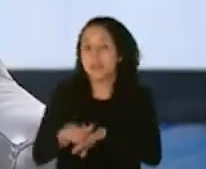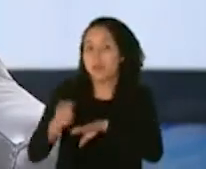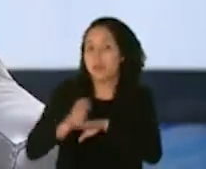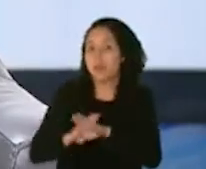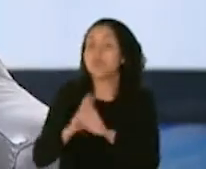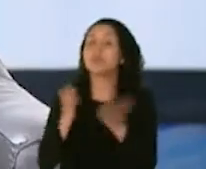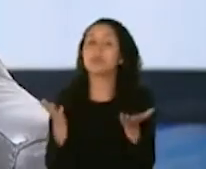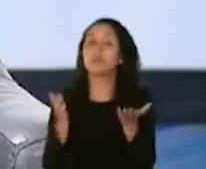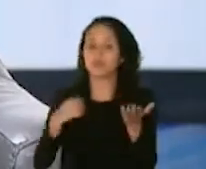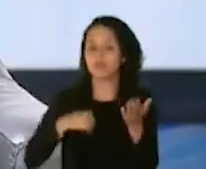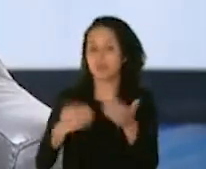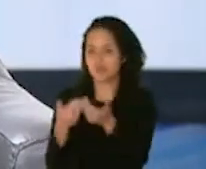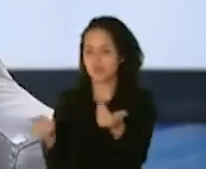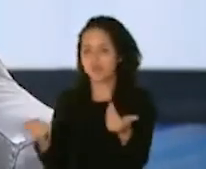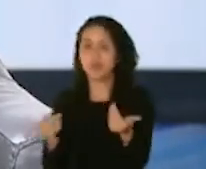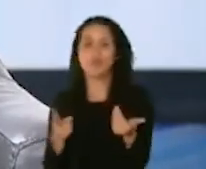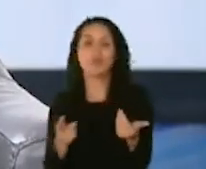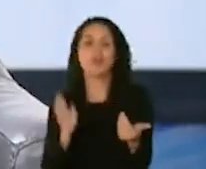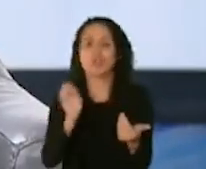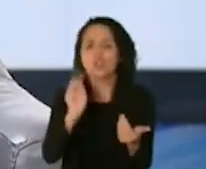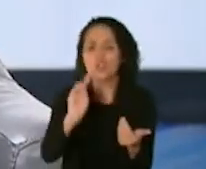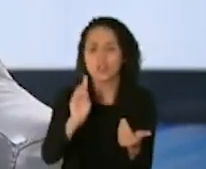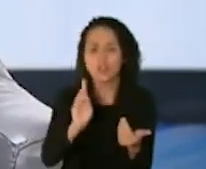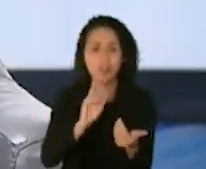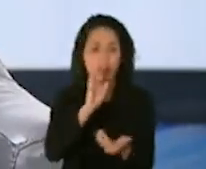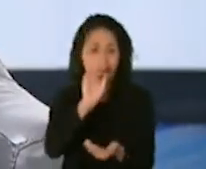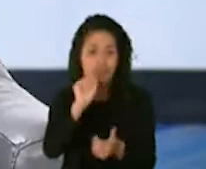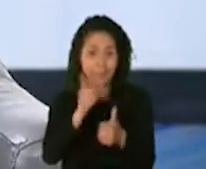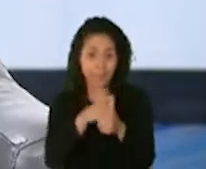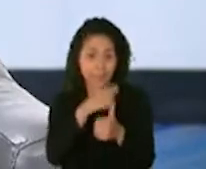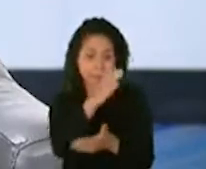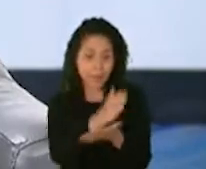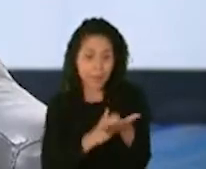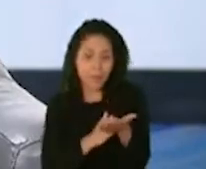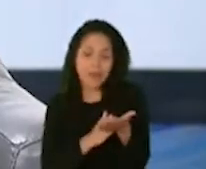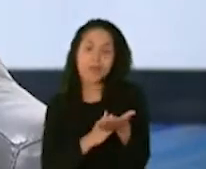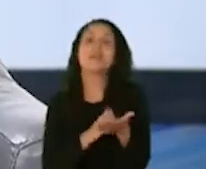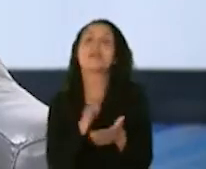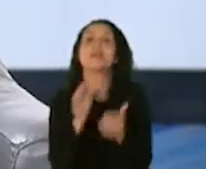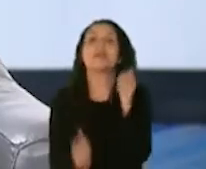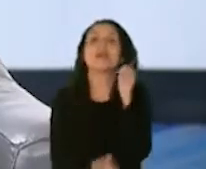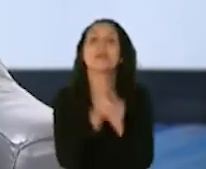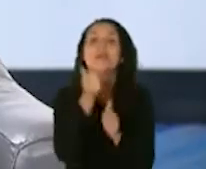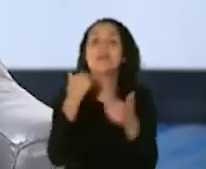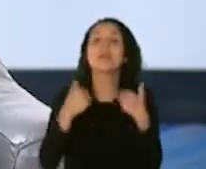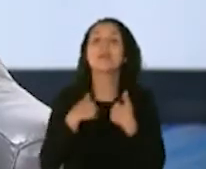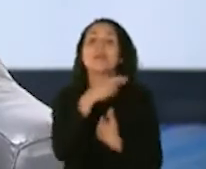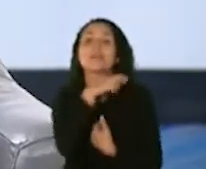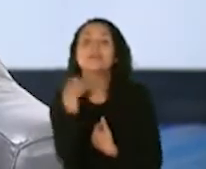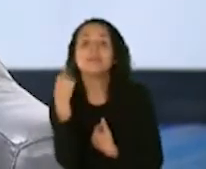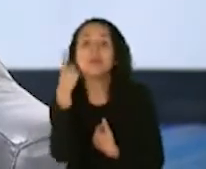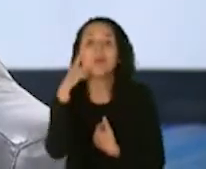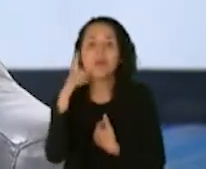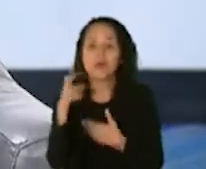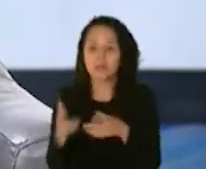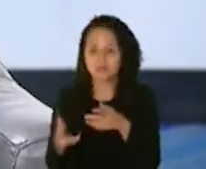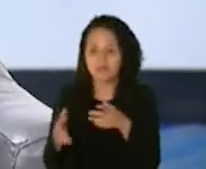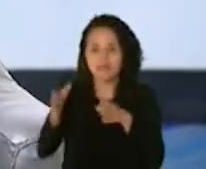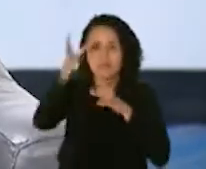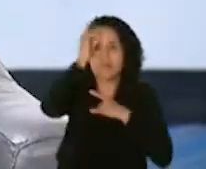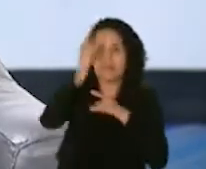Entonces, segmentamos dónde están. En la primera fase, los que mayor riesgo tienen de infectarse